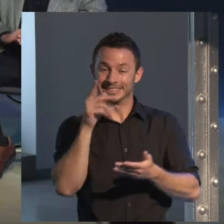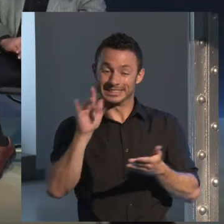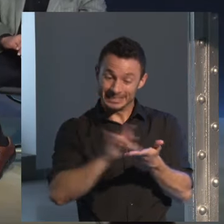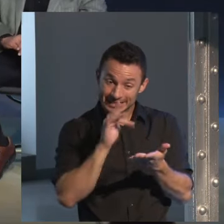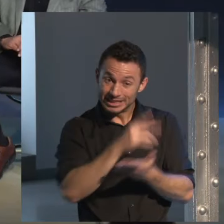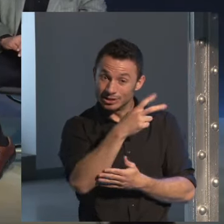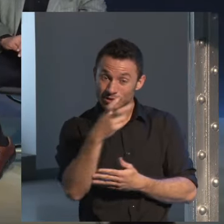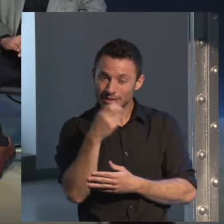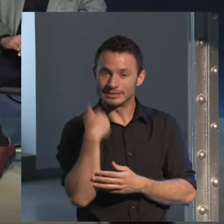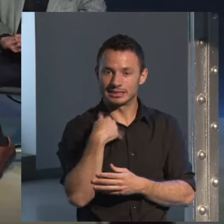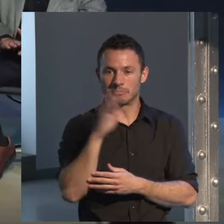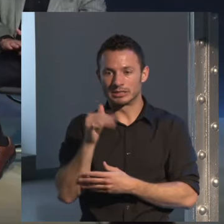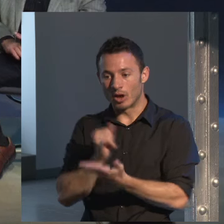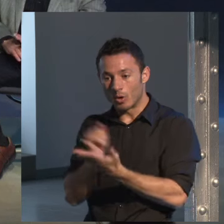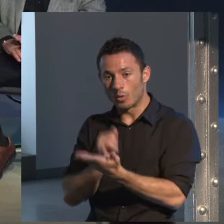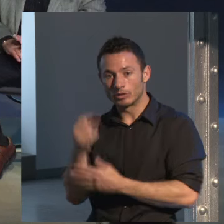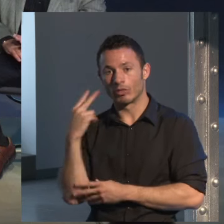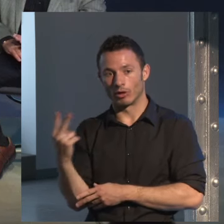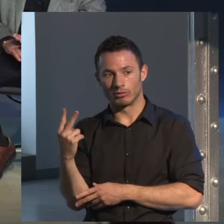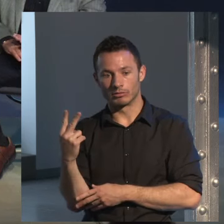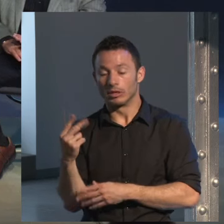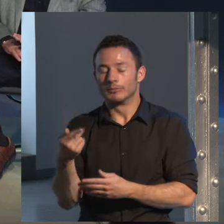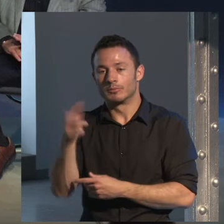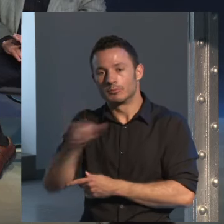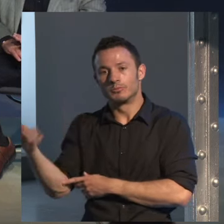tengo dos muertos y no sé quién es el asesino.